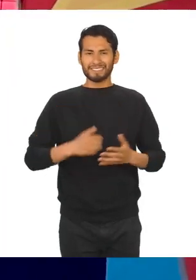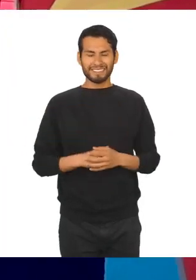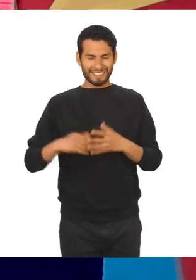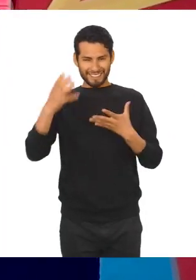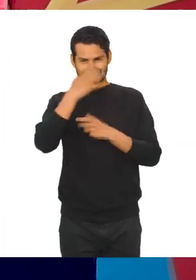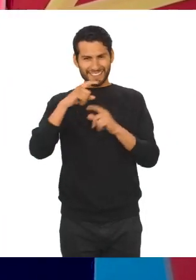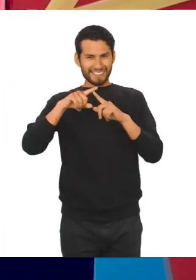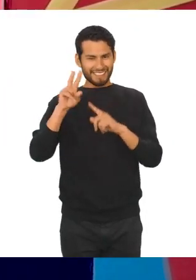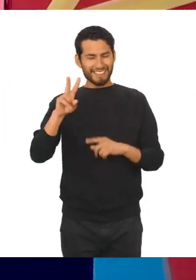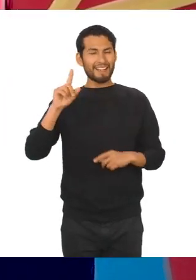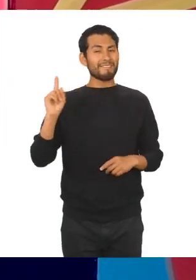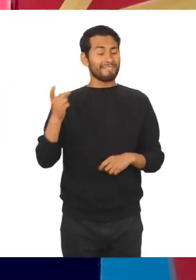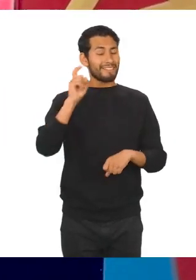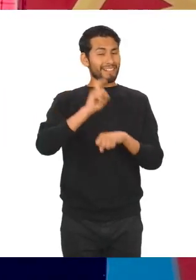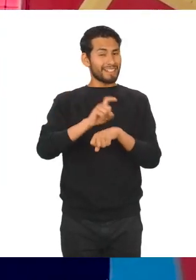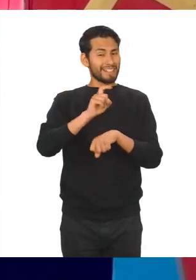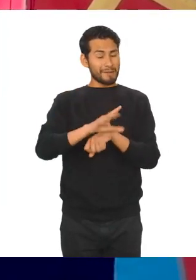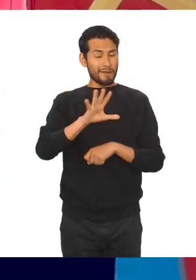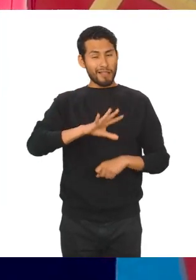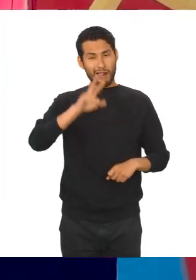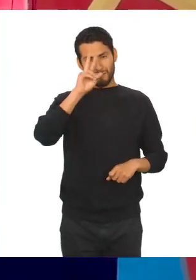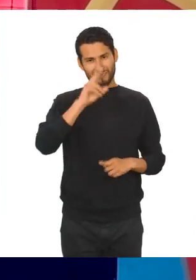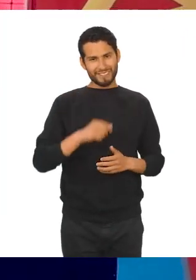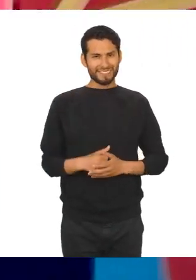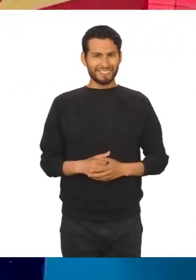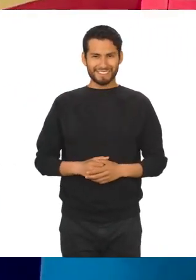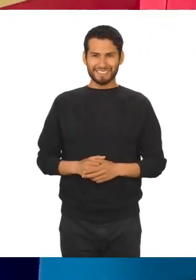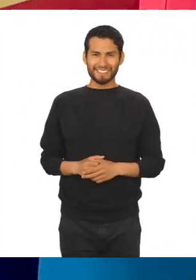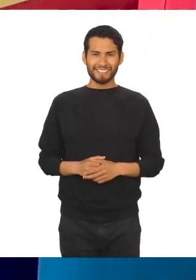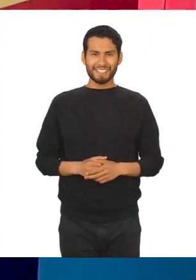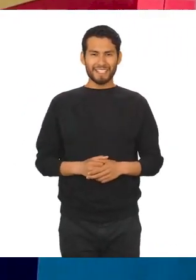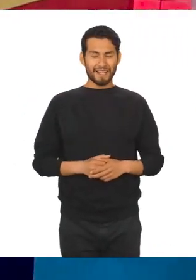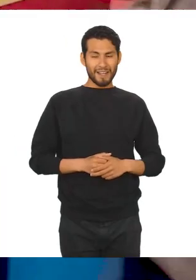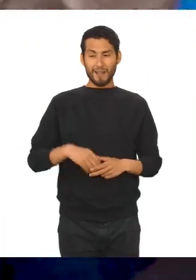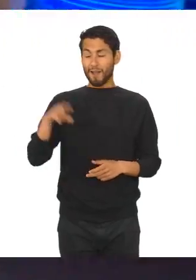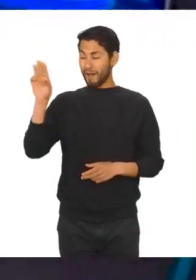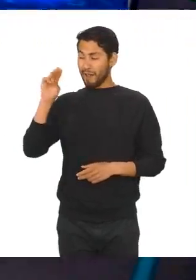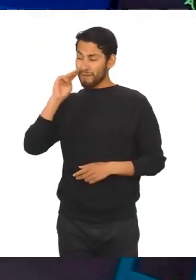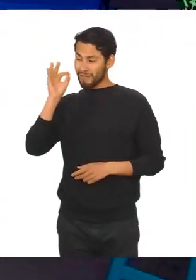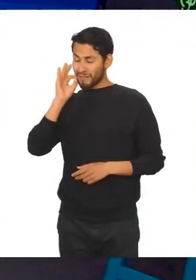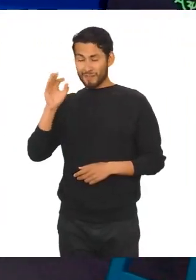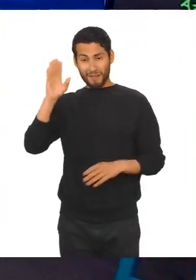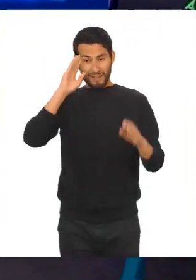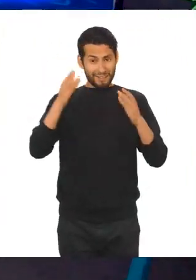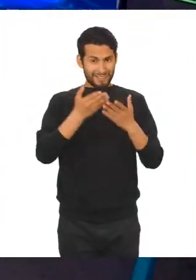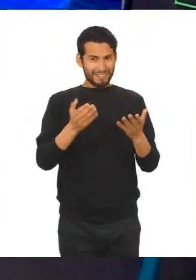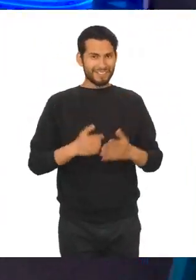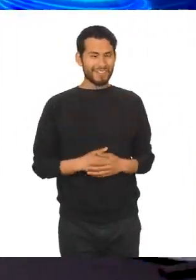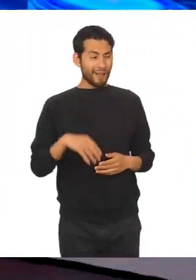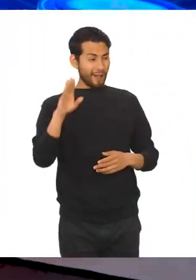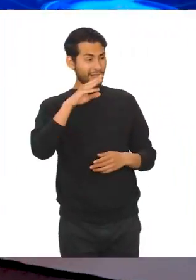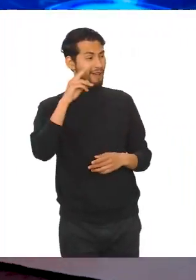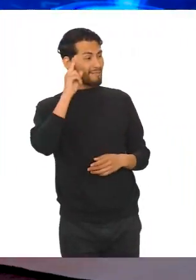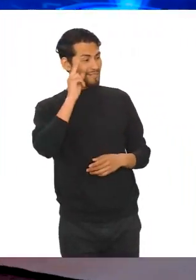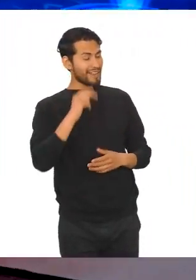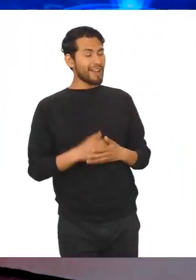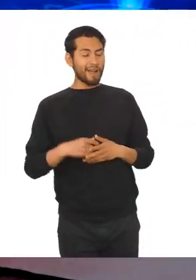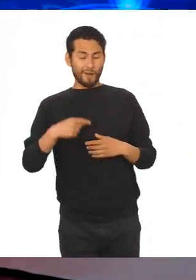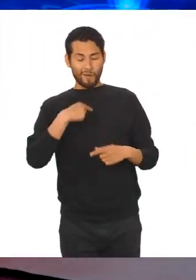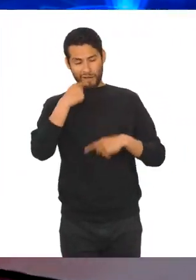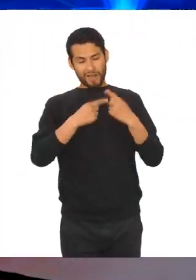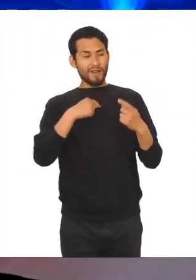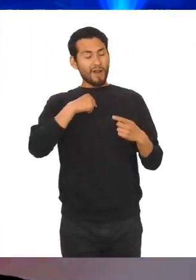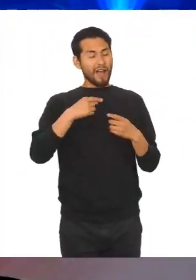aquí en USMPTV, el primer canal educativo del Perú. ¡Hola Máfer! ¡Hola chicos! ¡Hola profe!